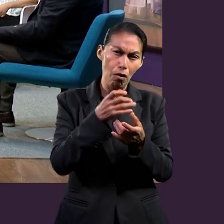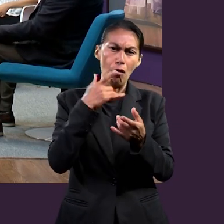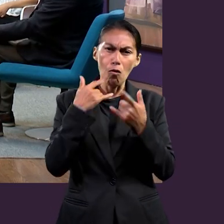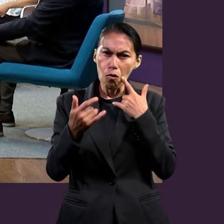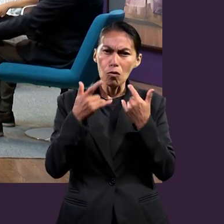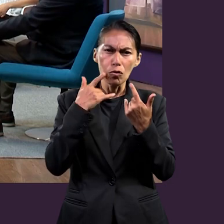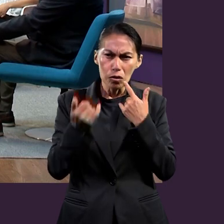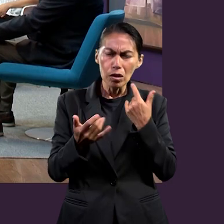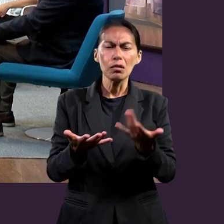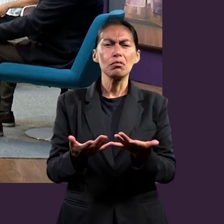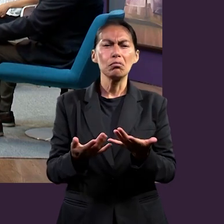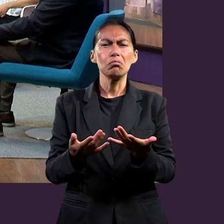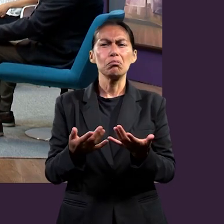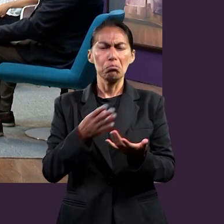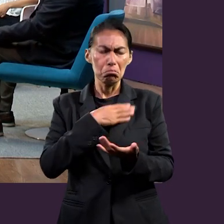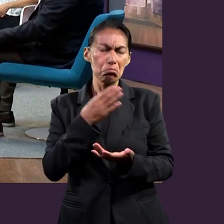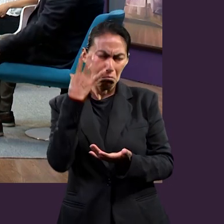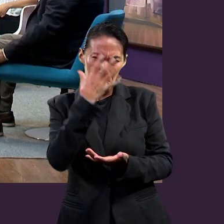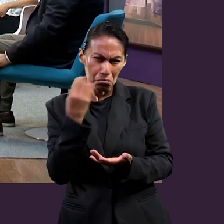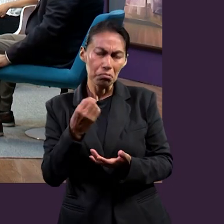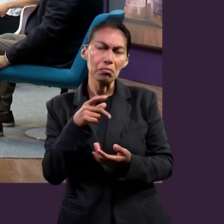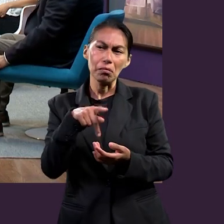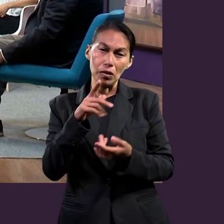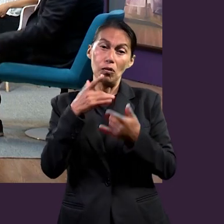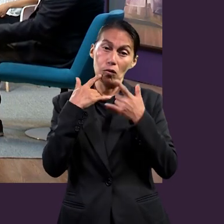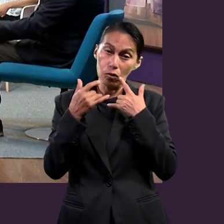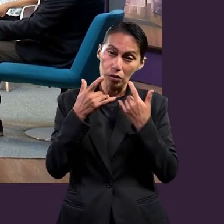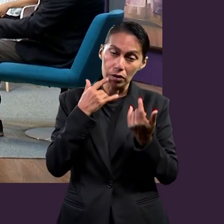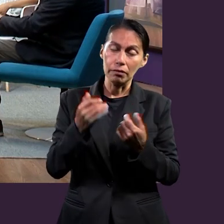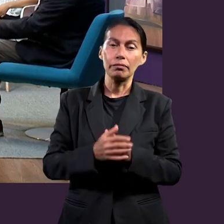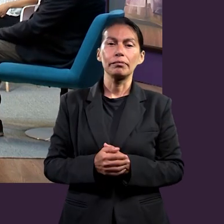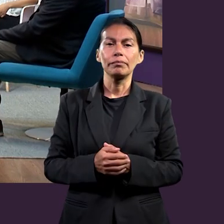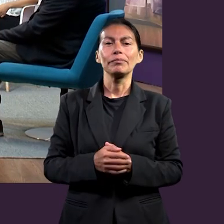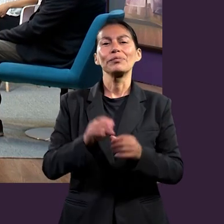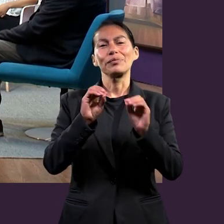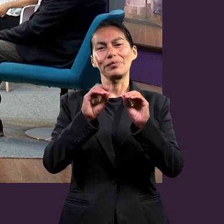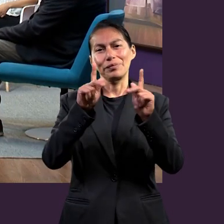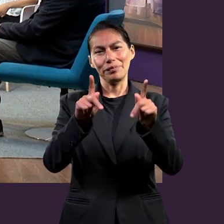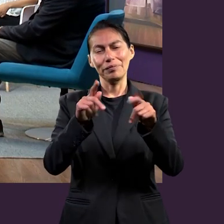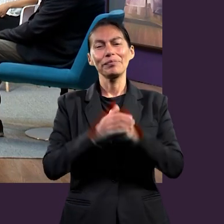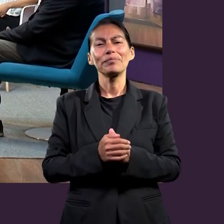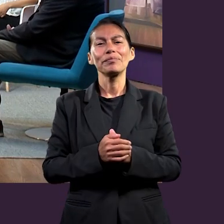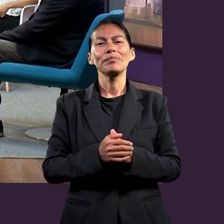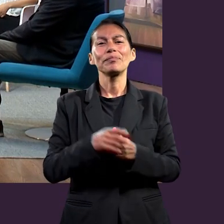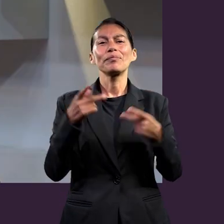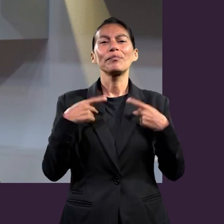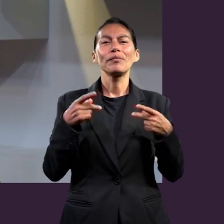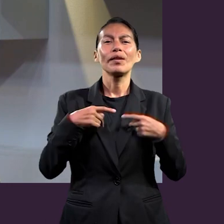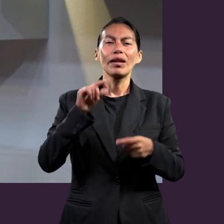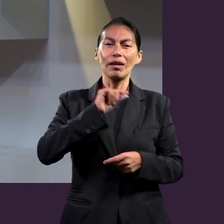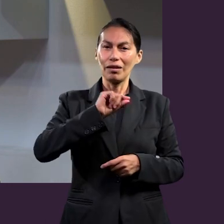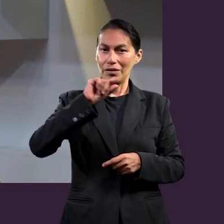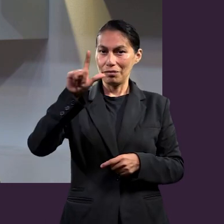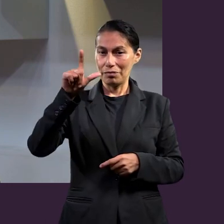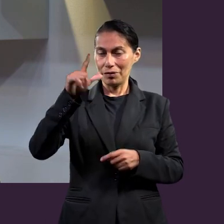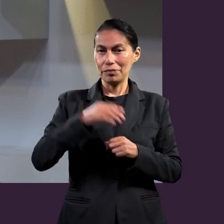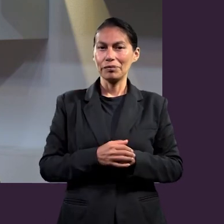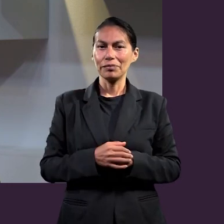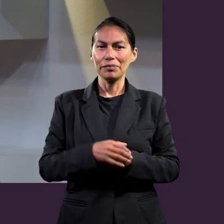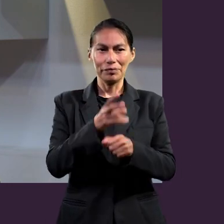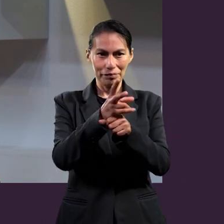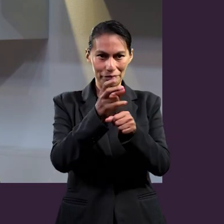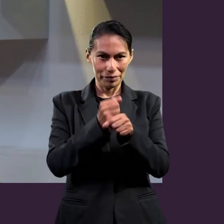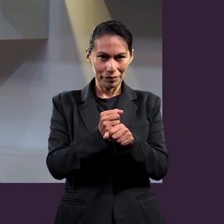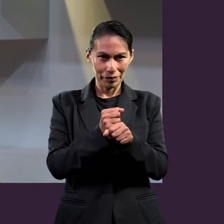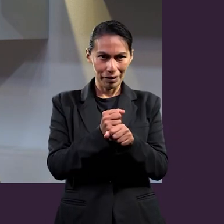lucha, pues, es una lucha diaria, pero también en este asunto de cómo nos relacionamos con Dios. Muy bien, tenemos un experto invitado.